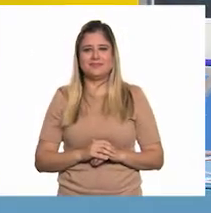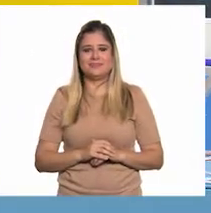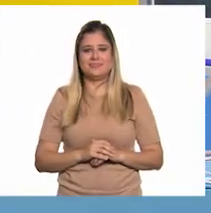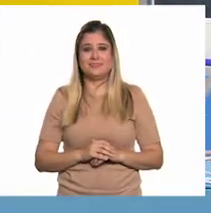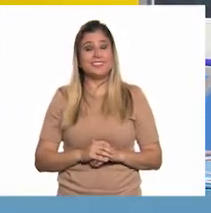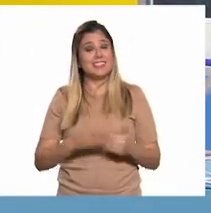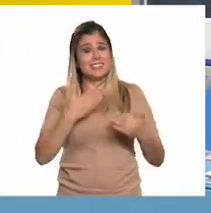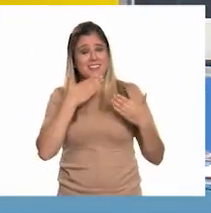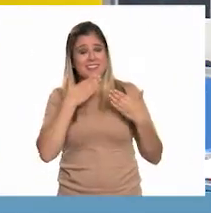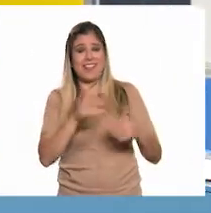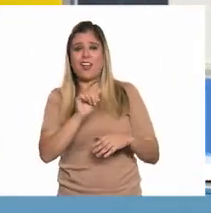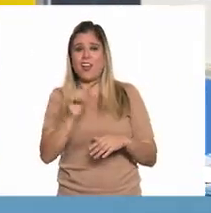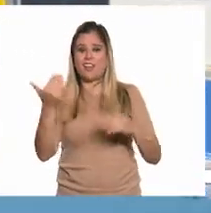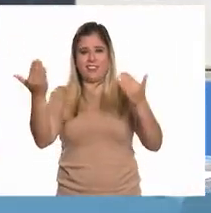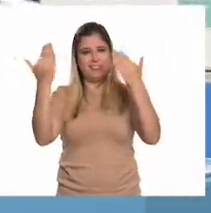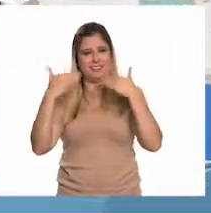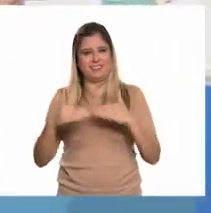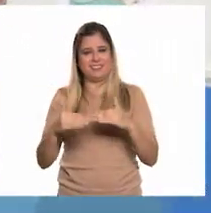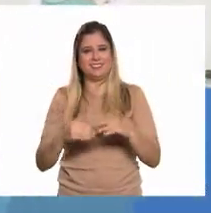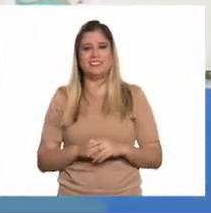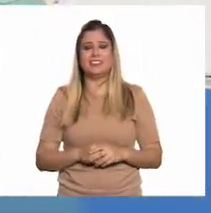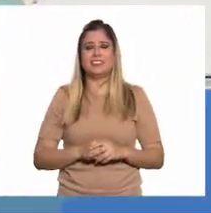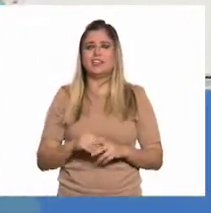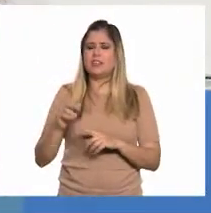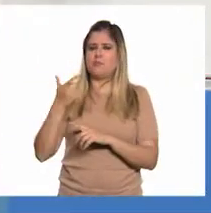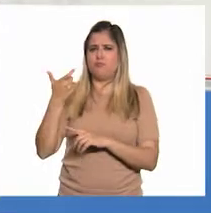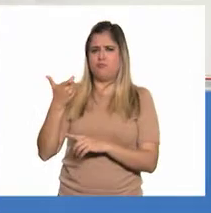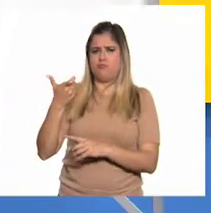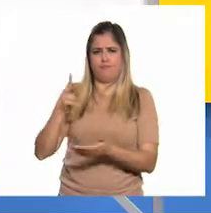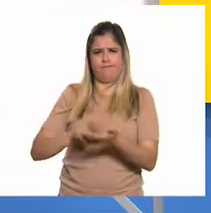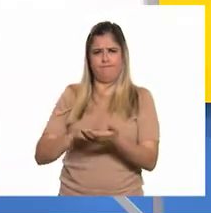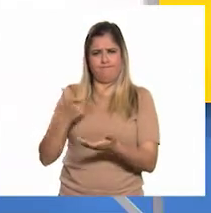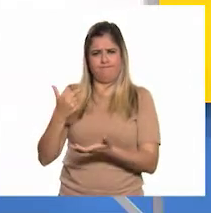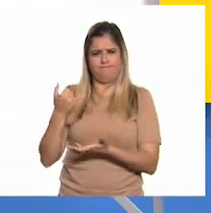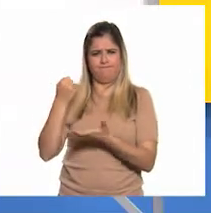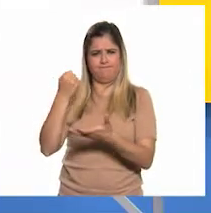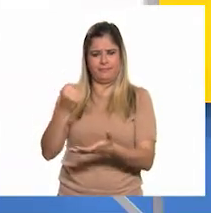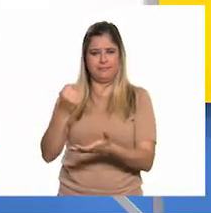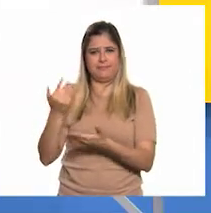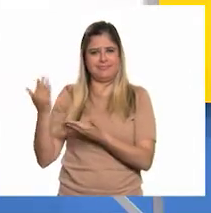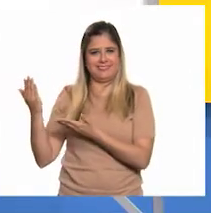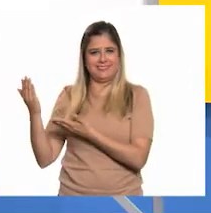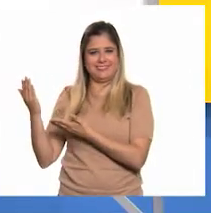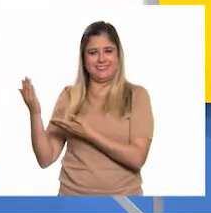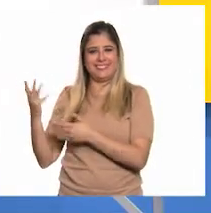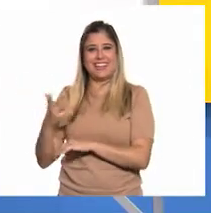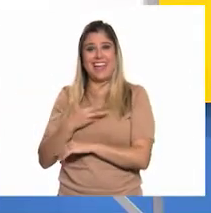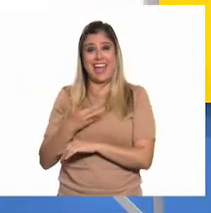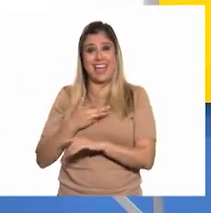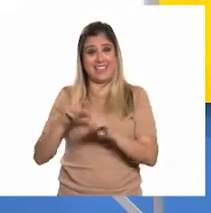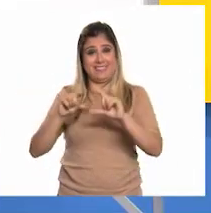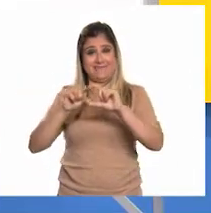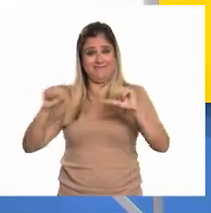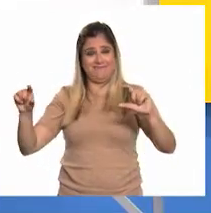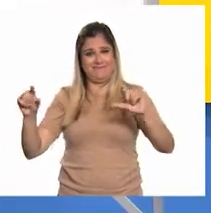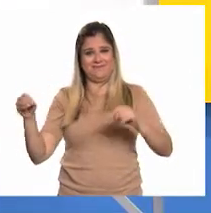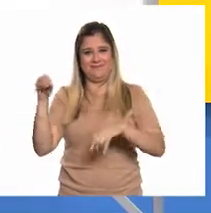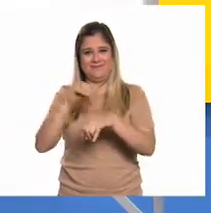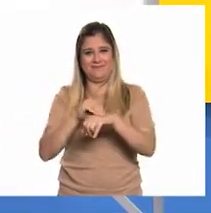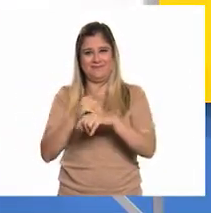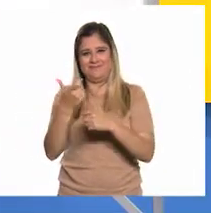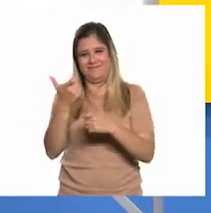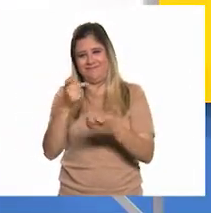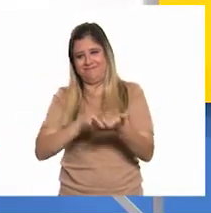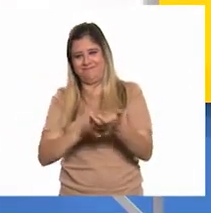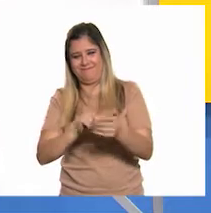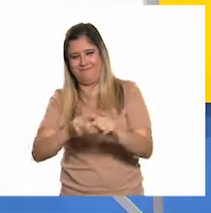Muy bien. La siguiente, recursos financieros. Perfecto. Muy bien, Larisa. Aquí es donde tenemos la tarjeta y los billetes.